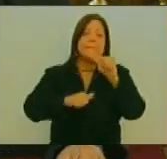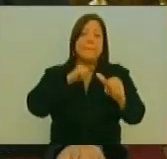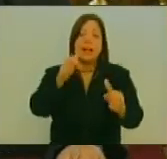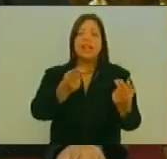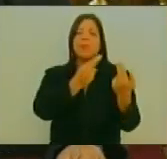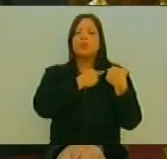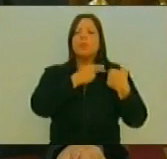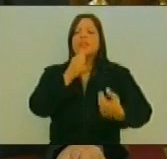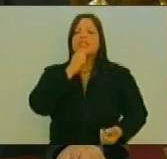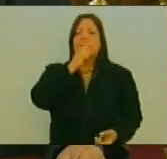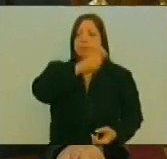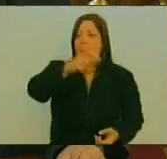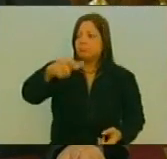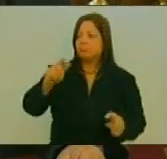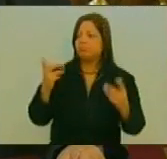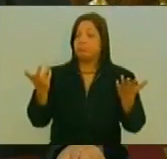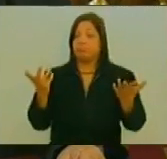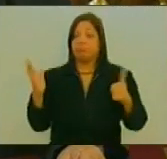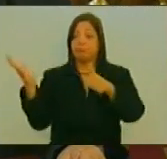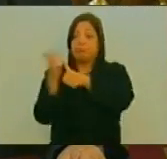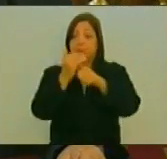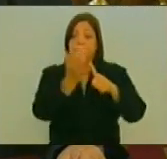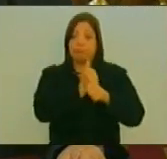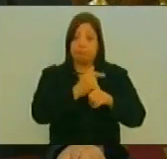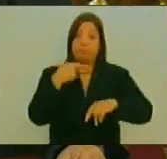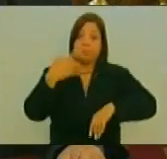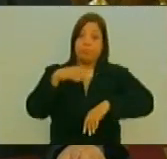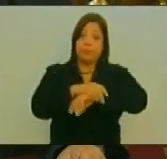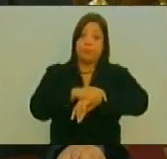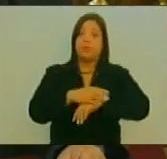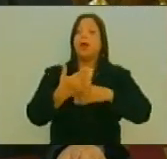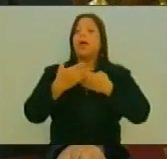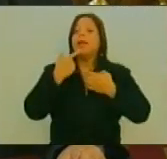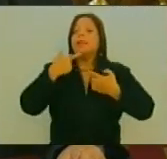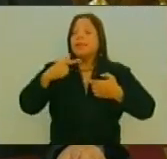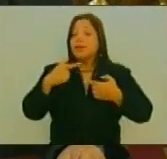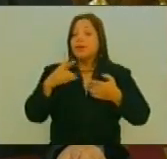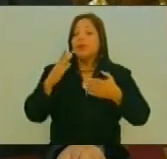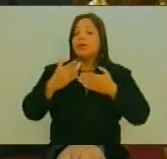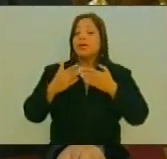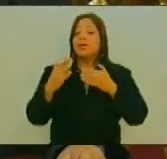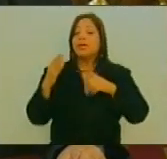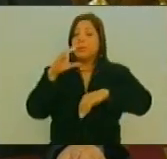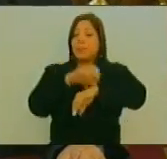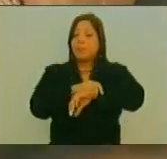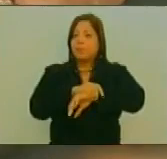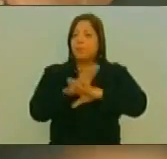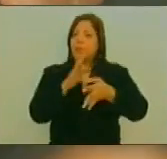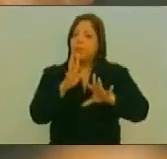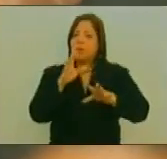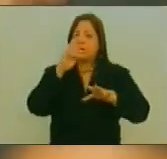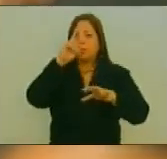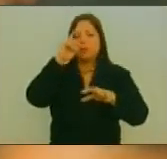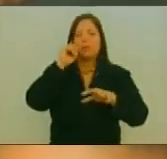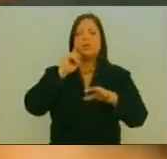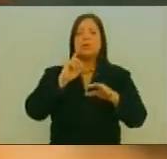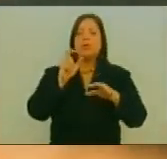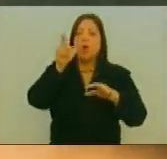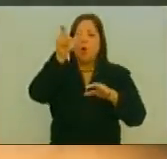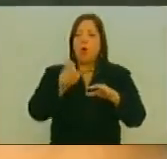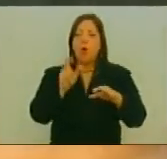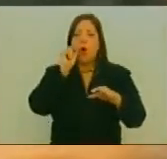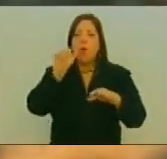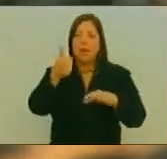hubiera lugar En ambos casos Adelantó Que se encuentran Privados de libertad Tanto el